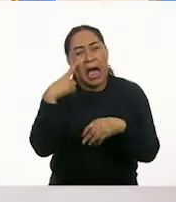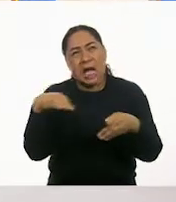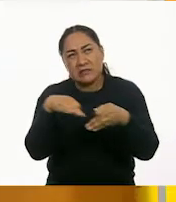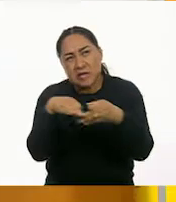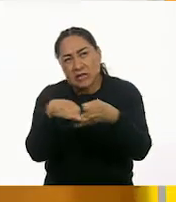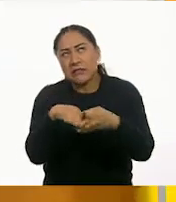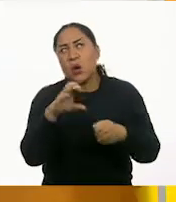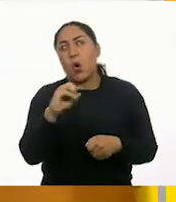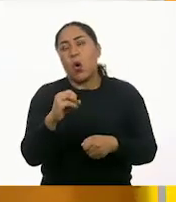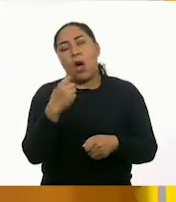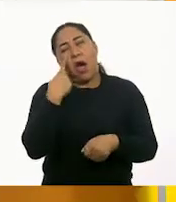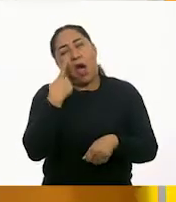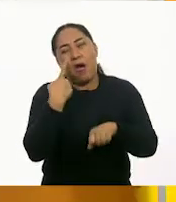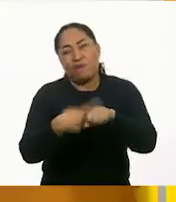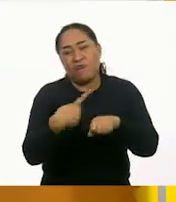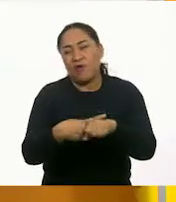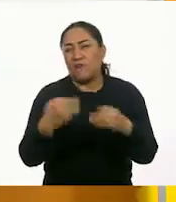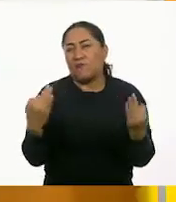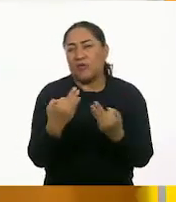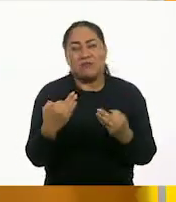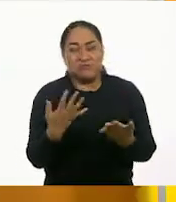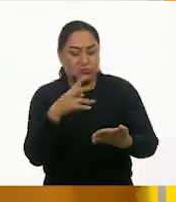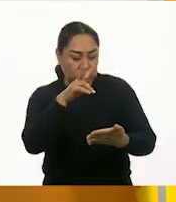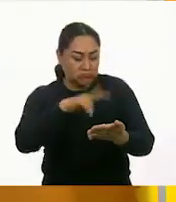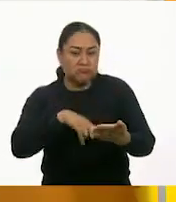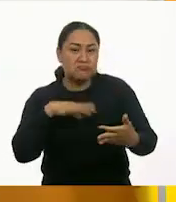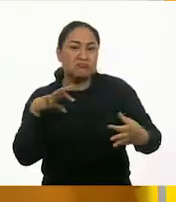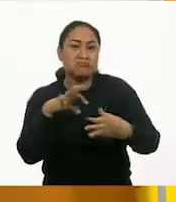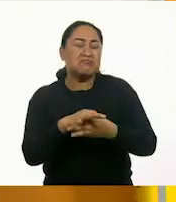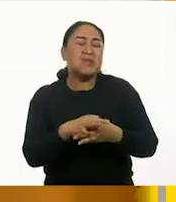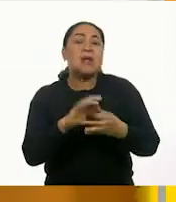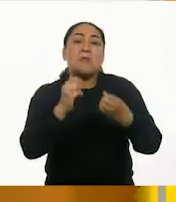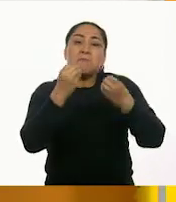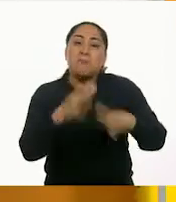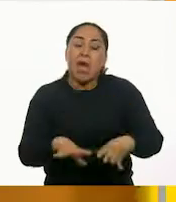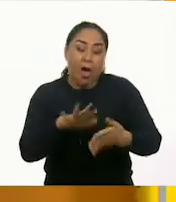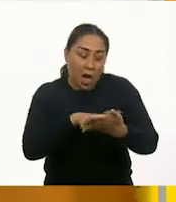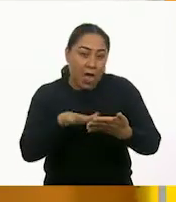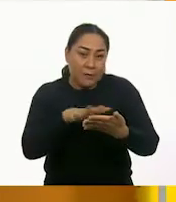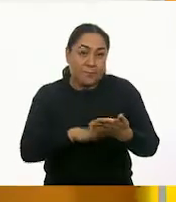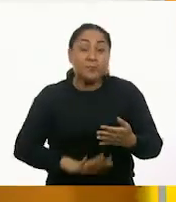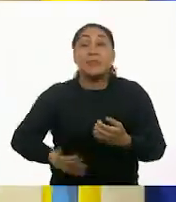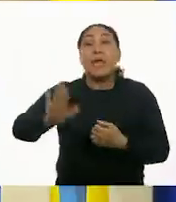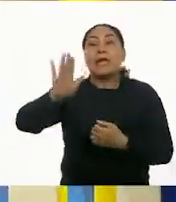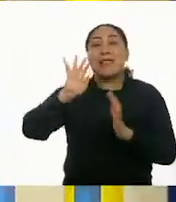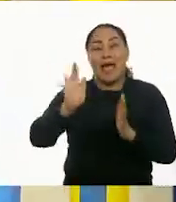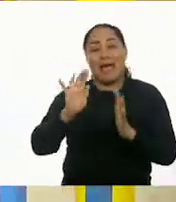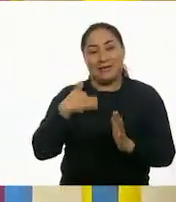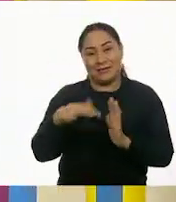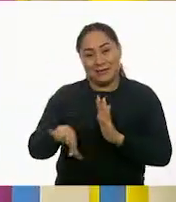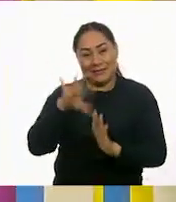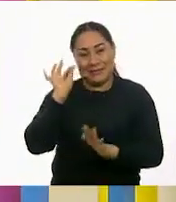invierno o catarro. No creo que nos funcione. Vamos a leer mucho y no nos va a funcionar. Ya encontré la página 42.